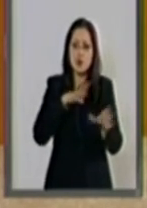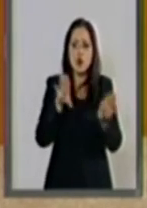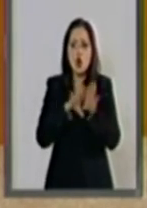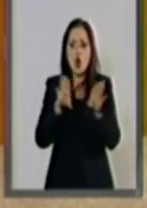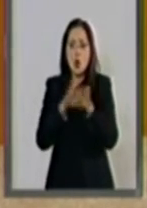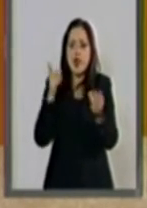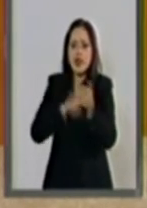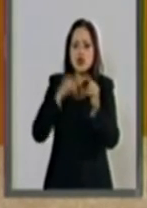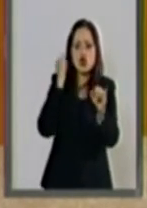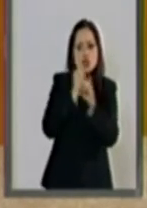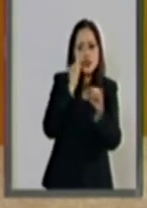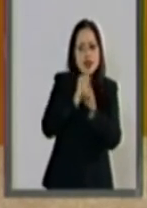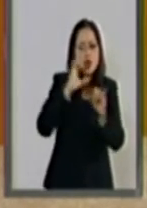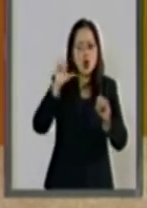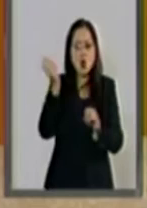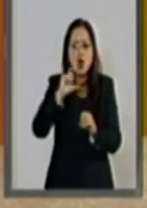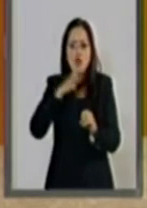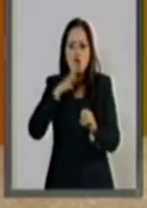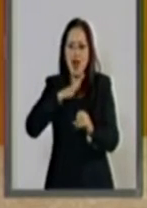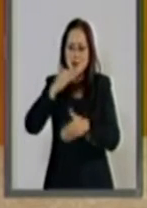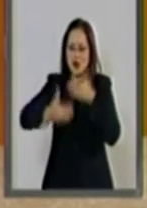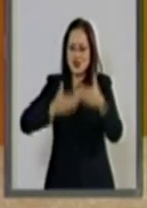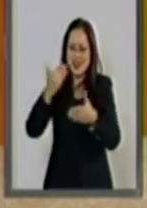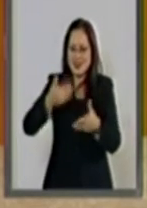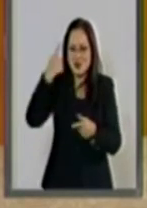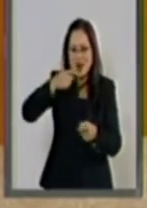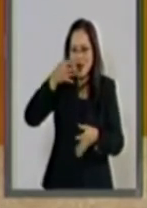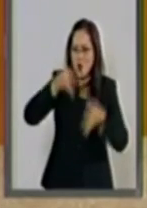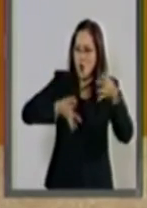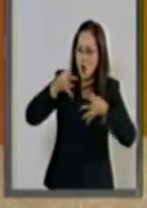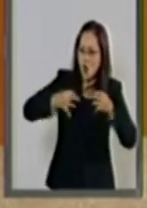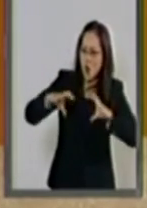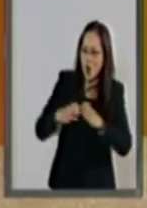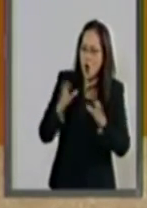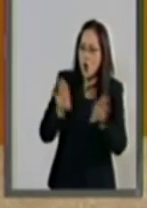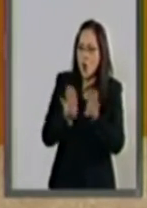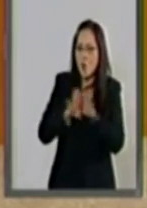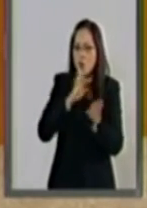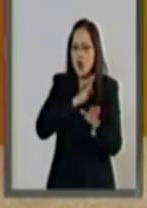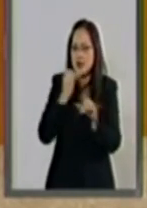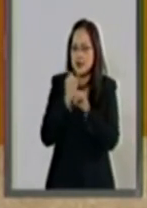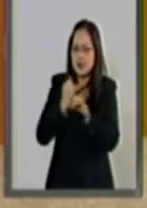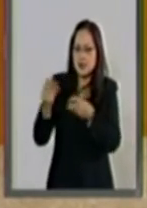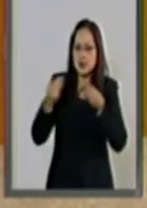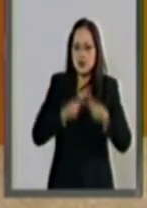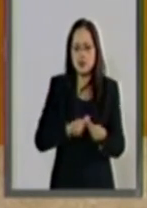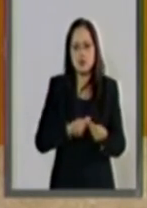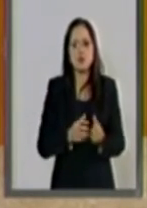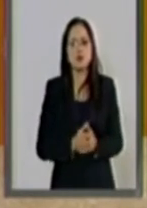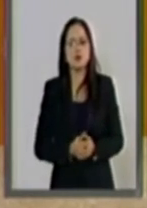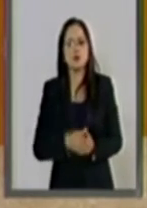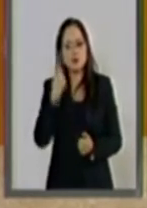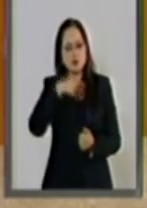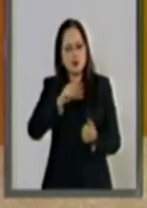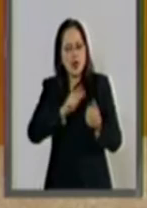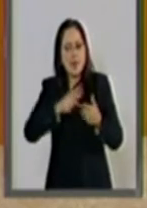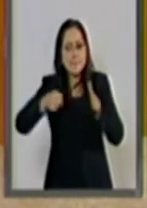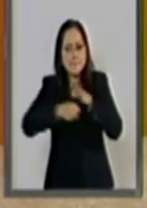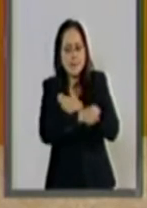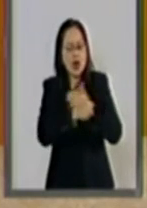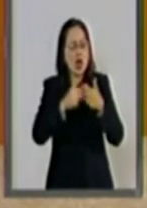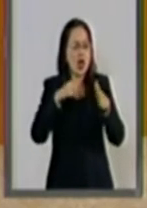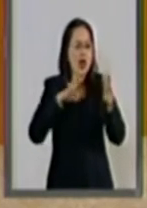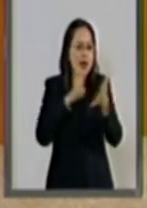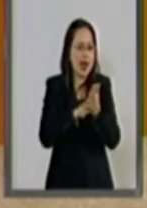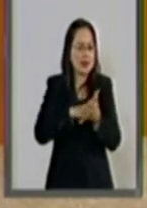medios electrónicos durante el proceso penal, la duración de la medida cautelar de prisión preventiva que se armoniza